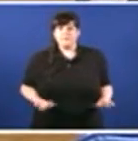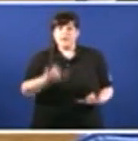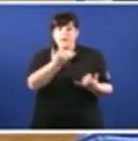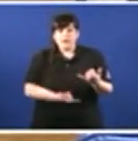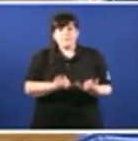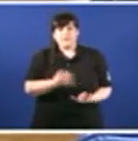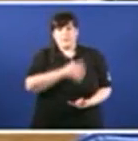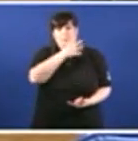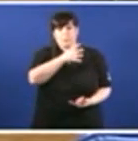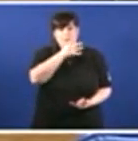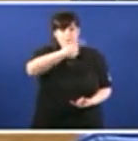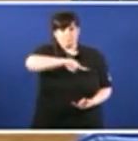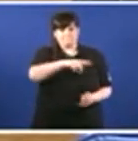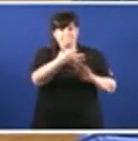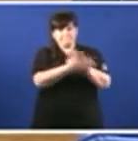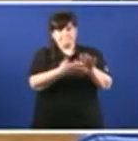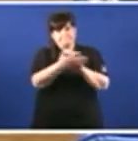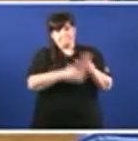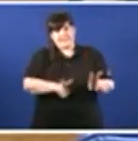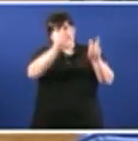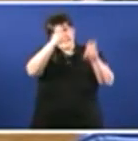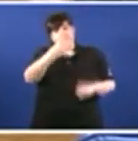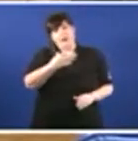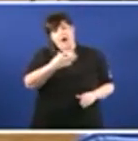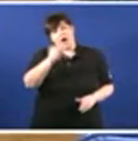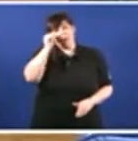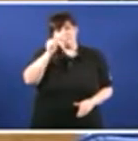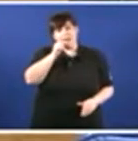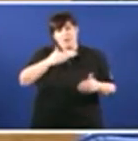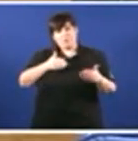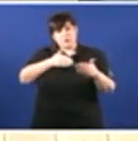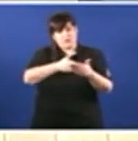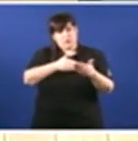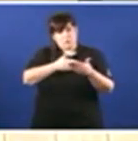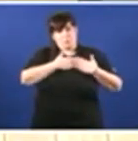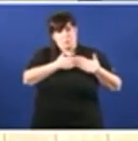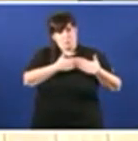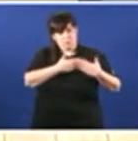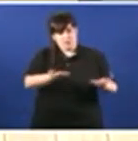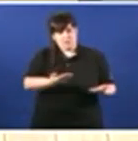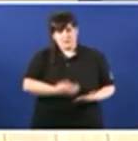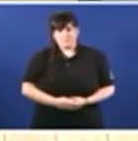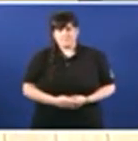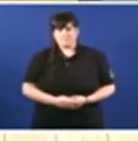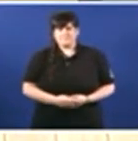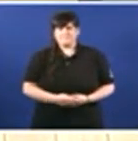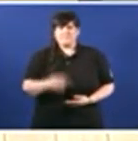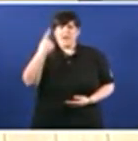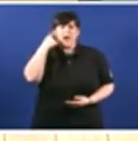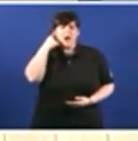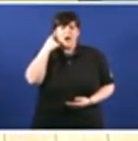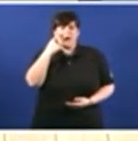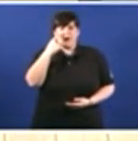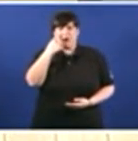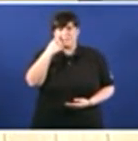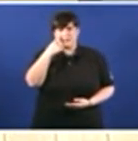menos que o consenso sobre a interrupción voluntaria do embarazo Presidente, perdón un momento Vamos a ver Eu o que pido é